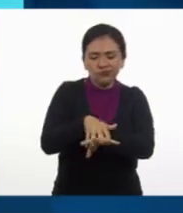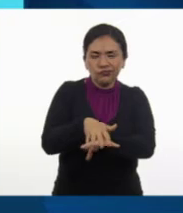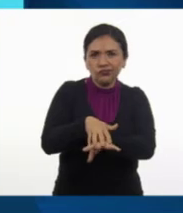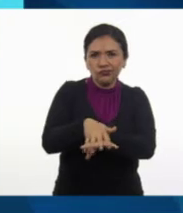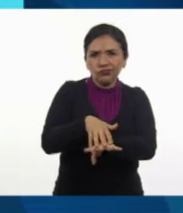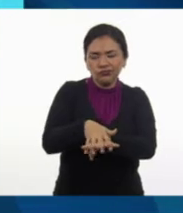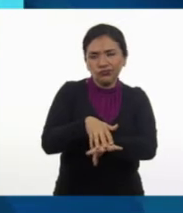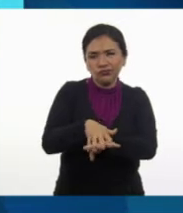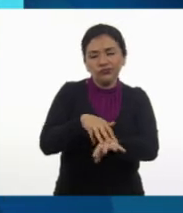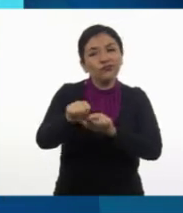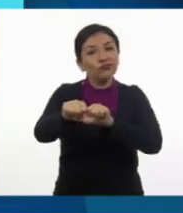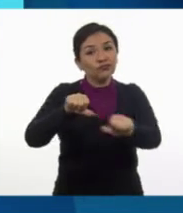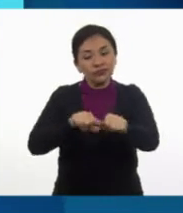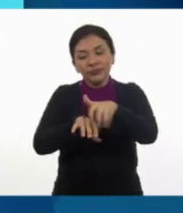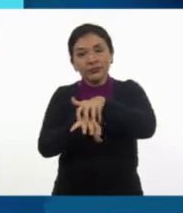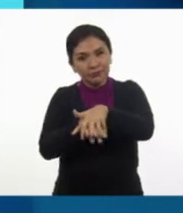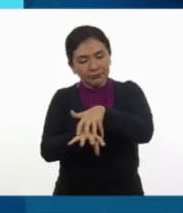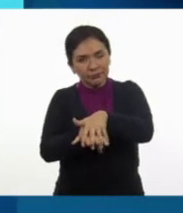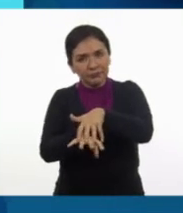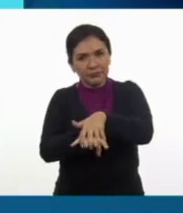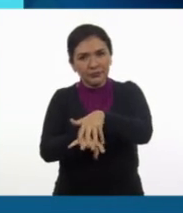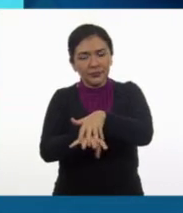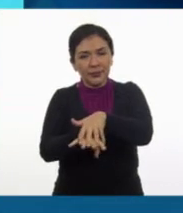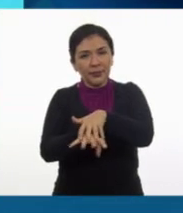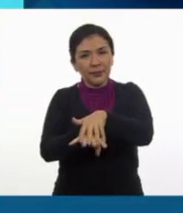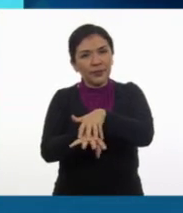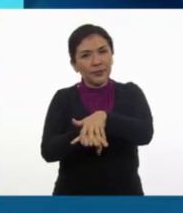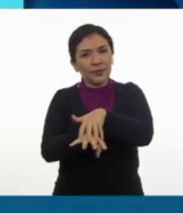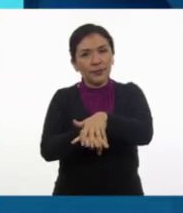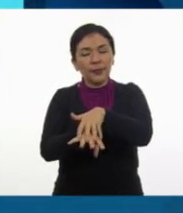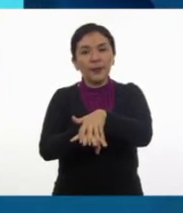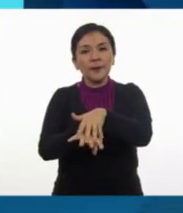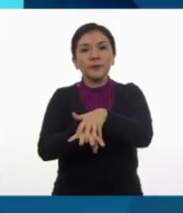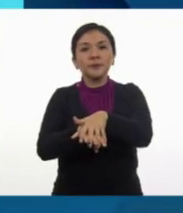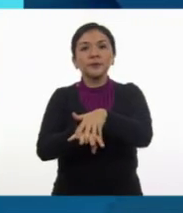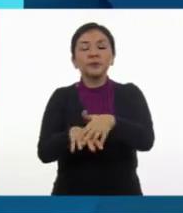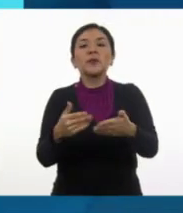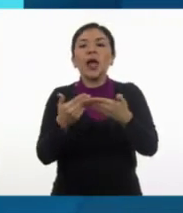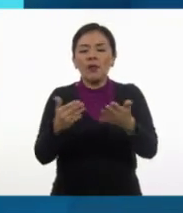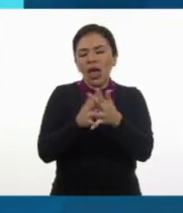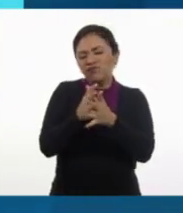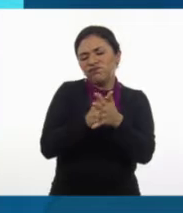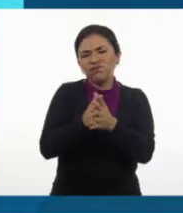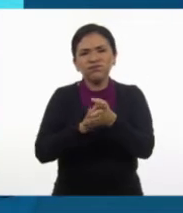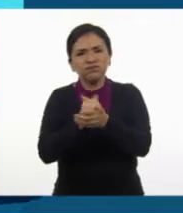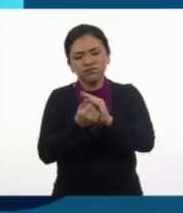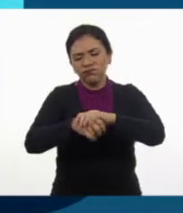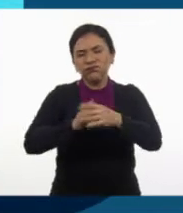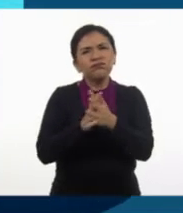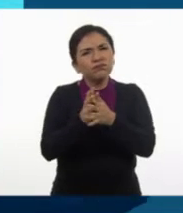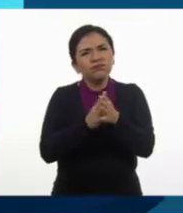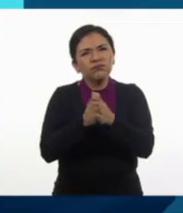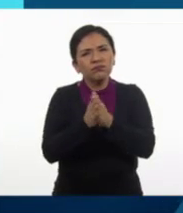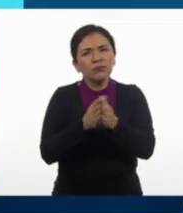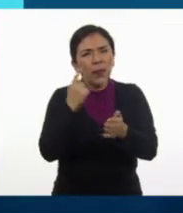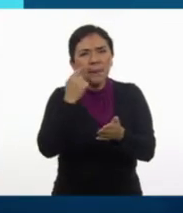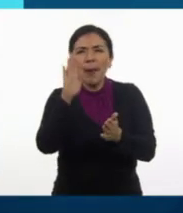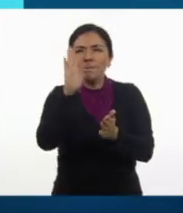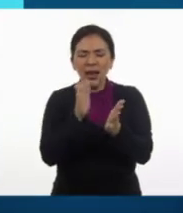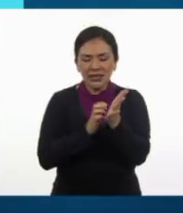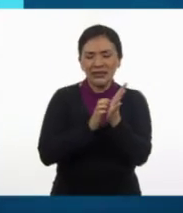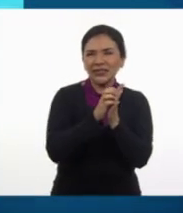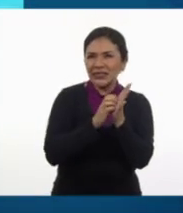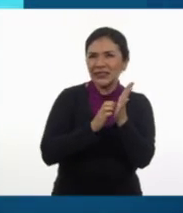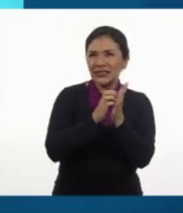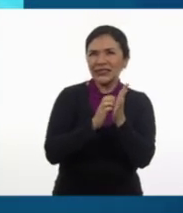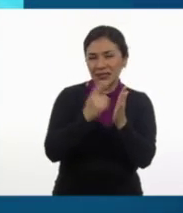de la otra entrelazando los dedos. Repite lo mismo con la otra mano. Frota los dedos. Ahora, como